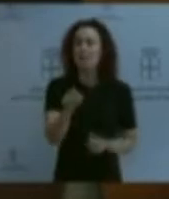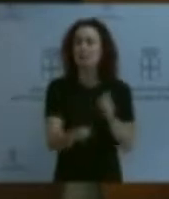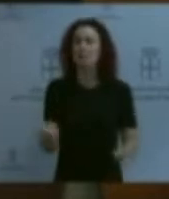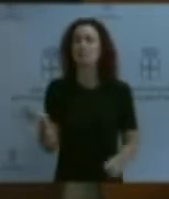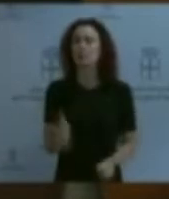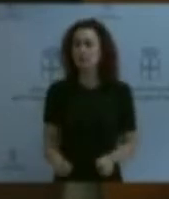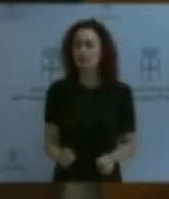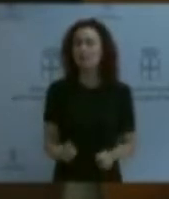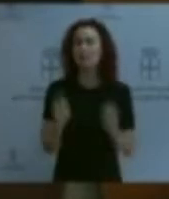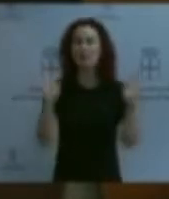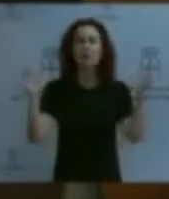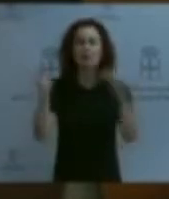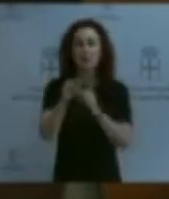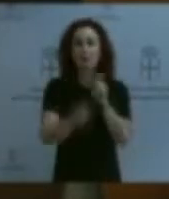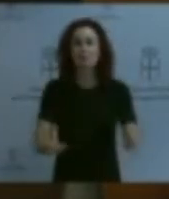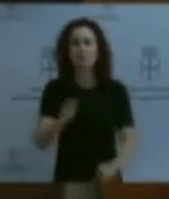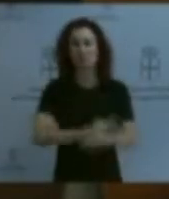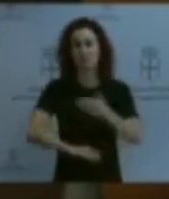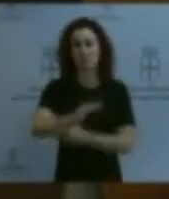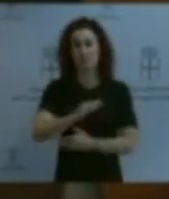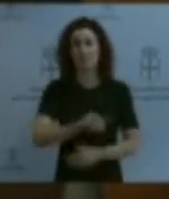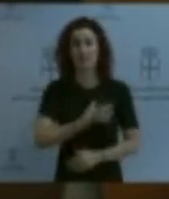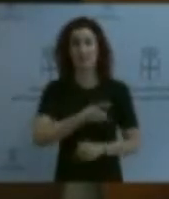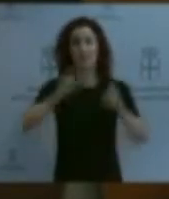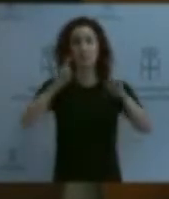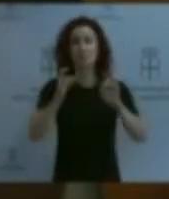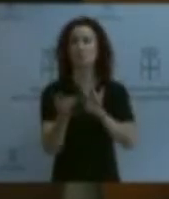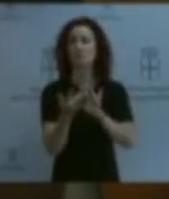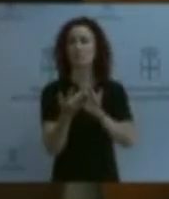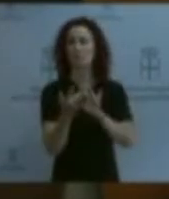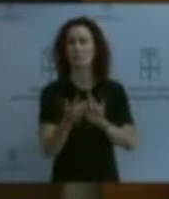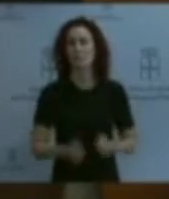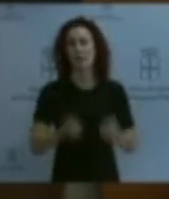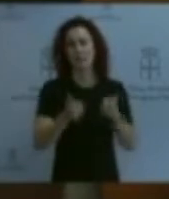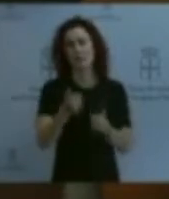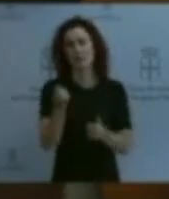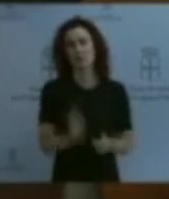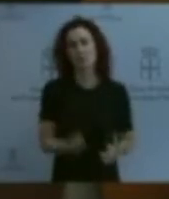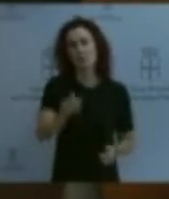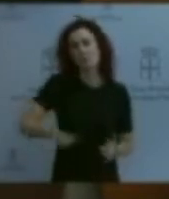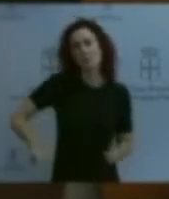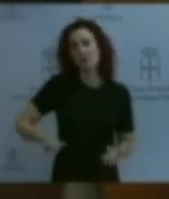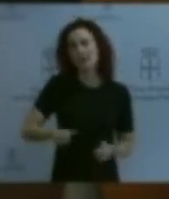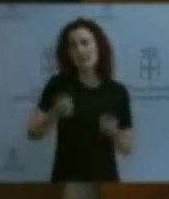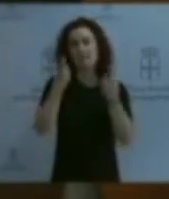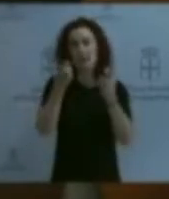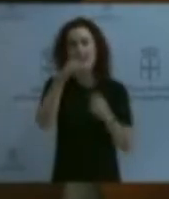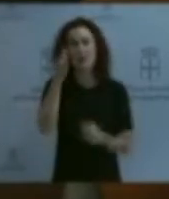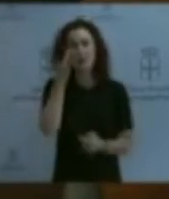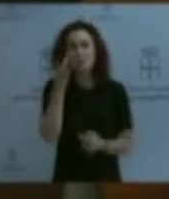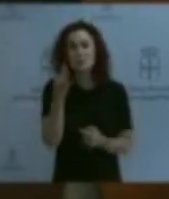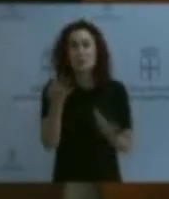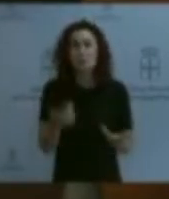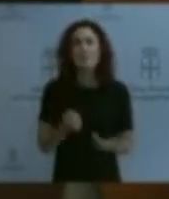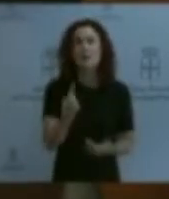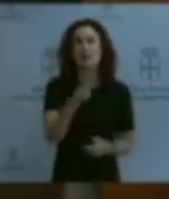educativos, los que están más en contacto con los y las profesionales y con el alumnado, que faltan cerca de mil profesionales de atención a la